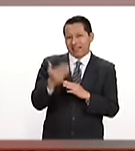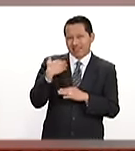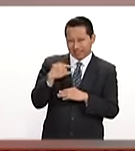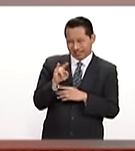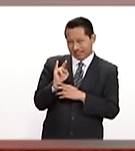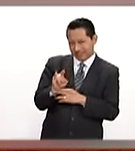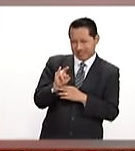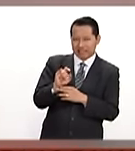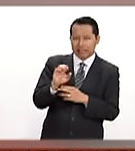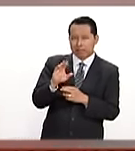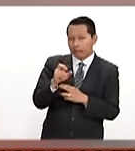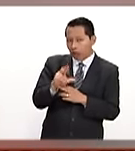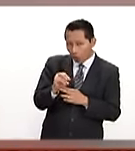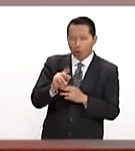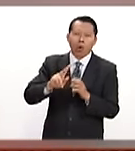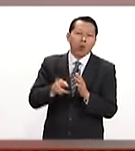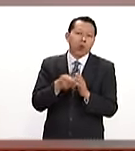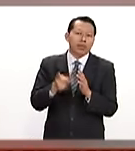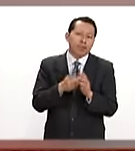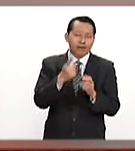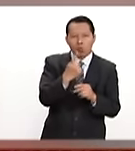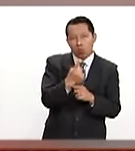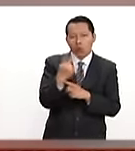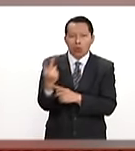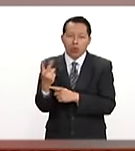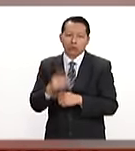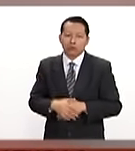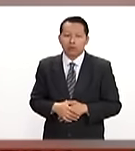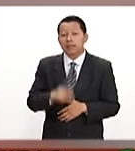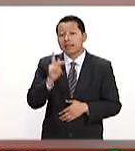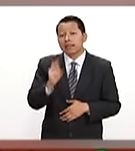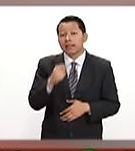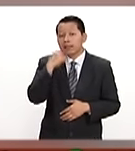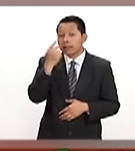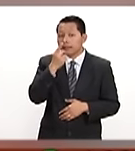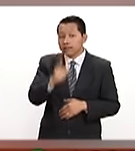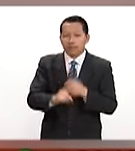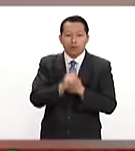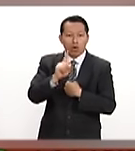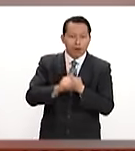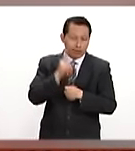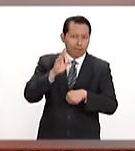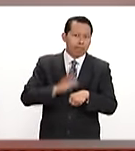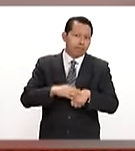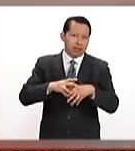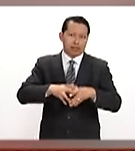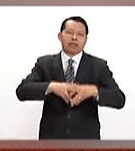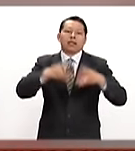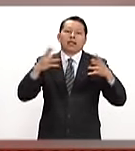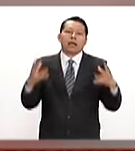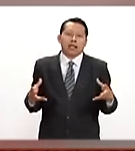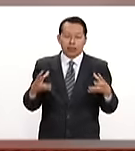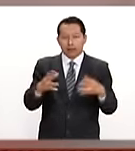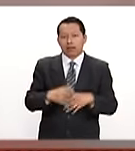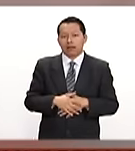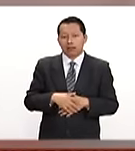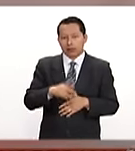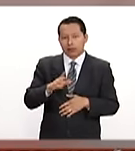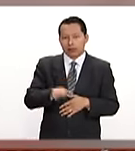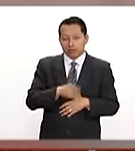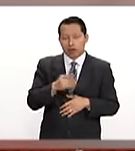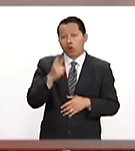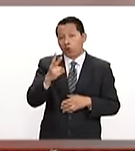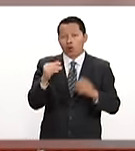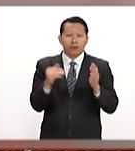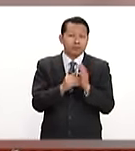pasaron nuevamente a tener holograma uno o dos. Esto quiere decir que el problema era más grande de lo que nosotros habíamos previsto. O habían casi